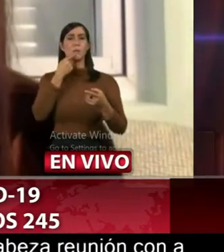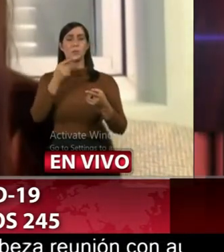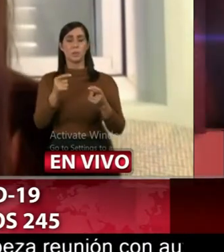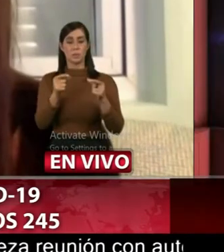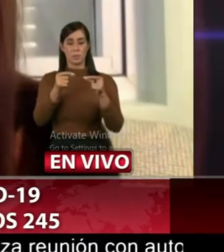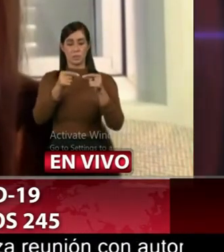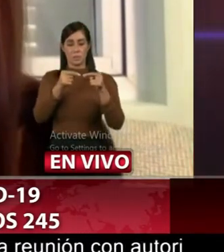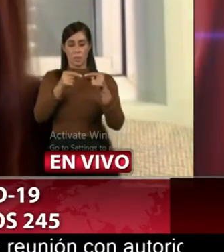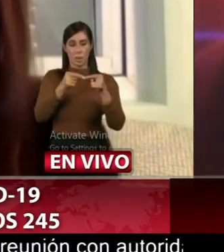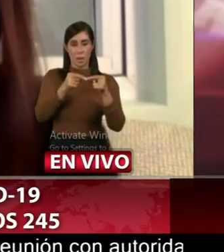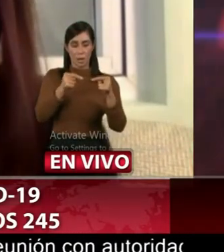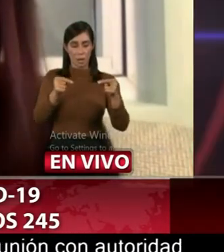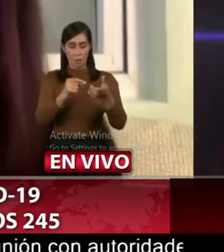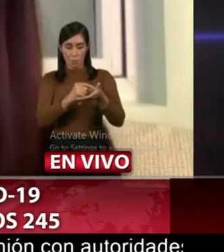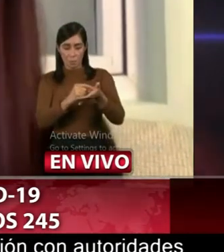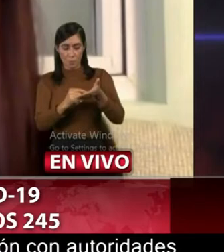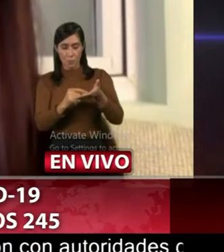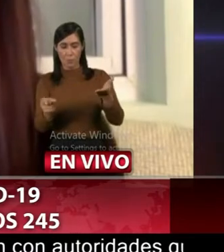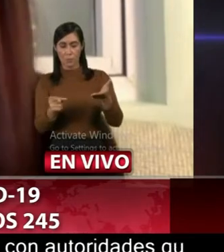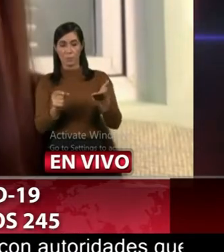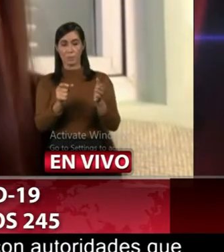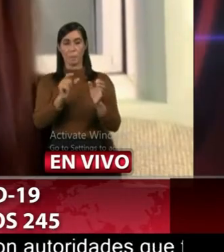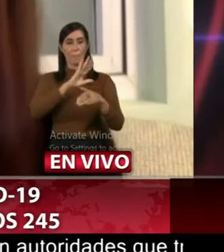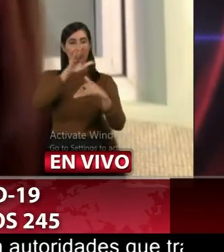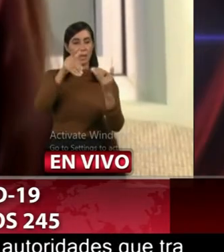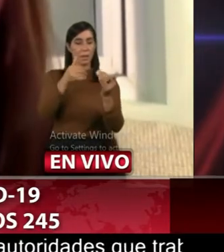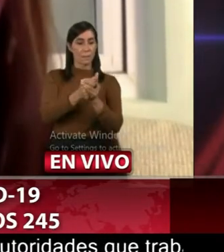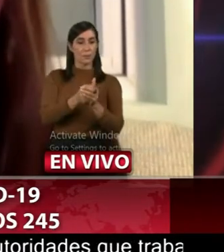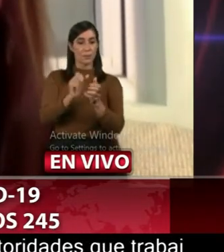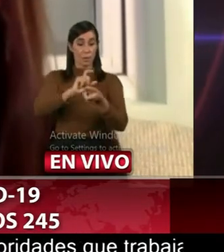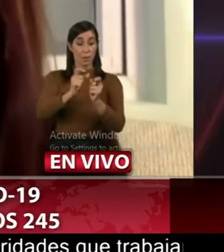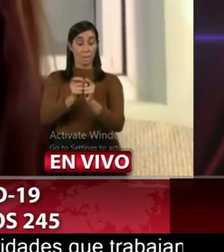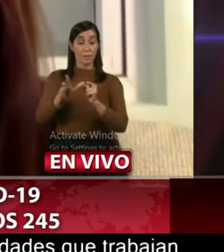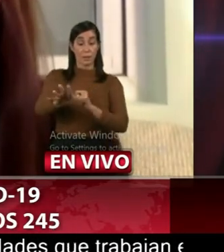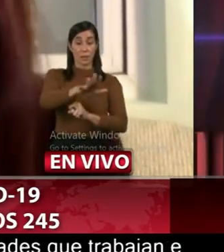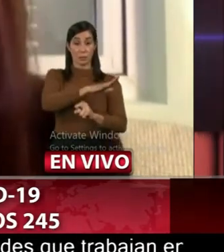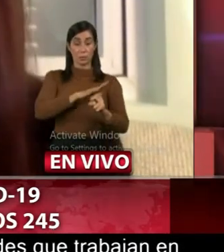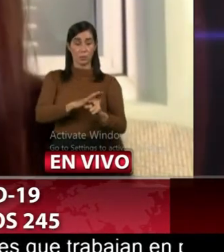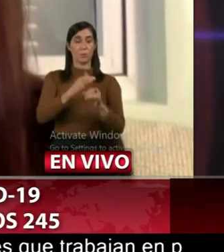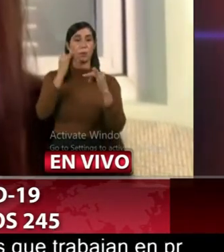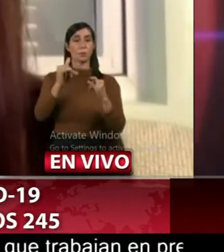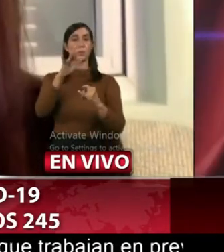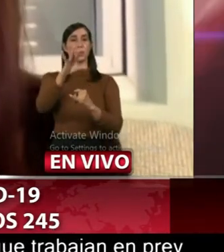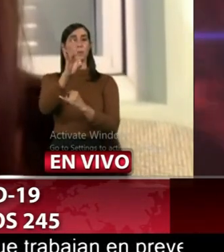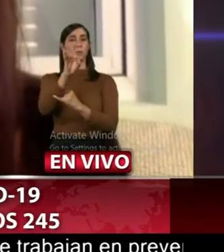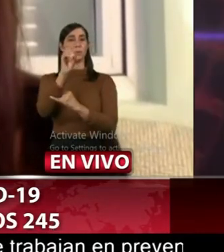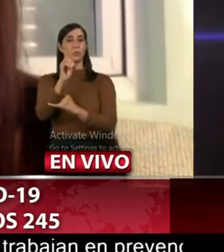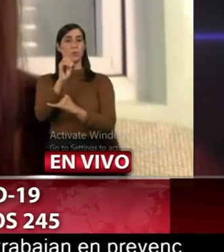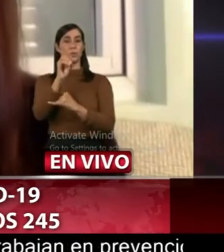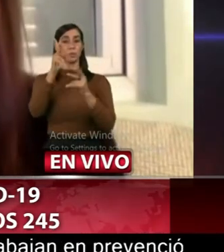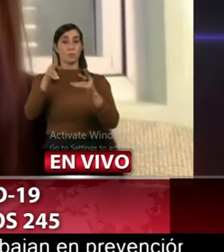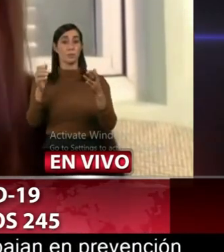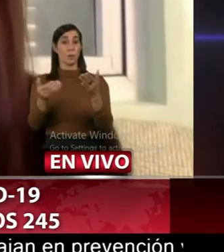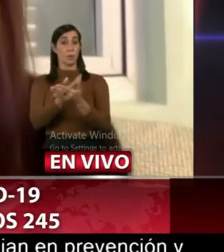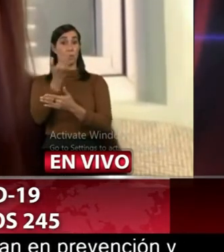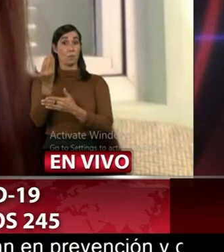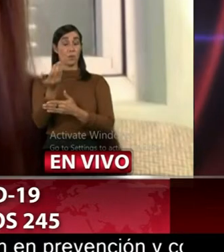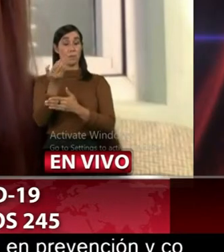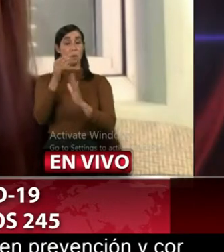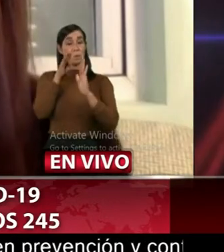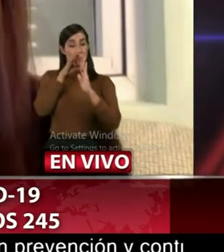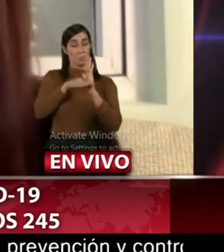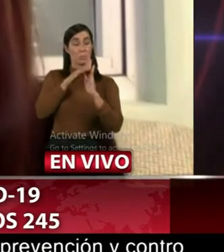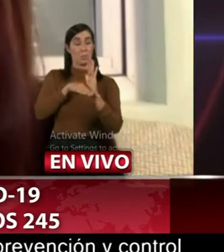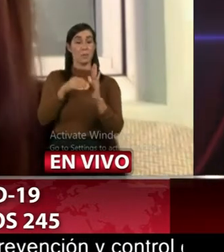podríamos esperar que ese patrón cambie y además hoy usted habló de 80 casos nuevos lo que es una baja